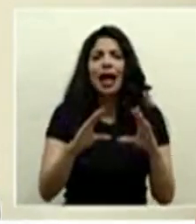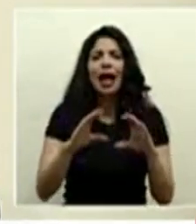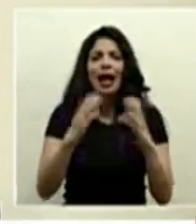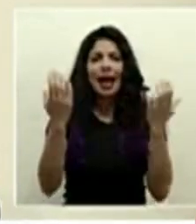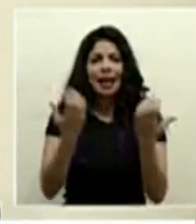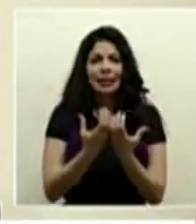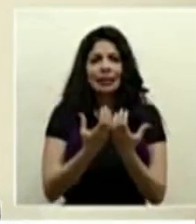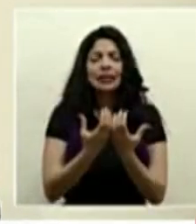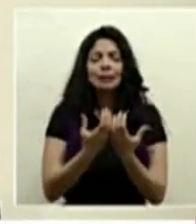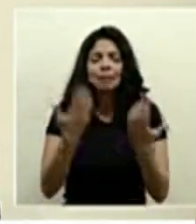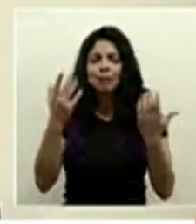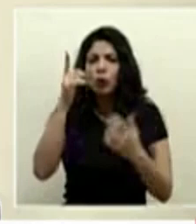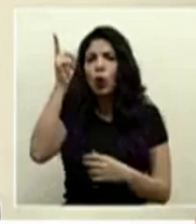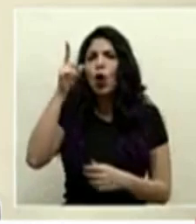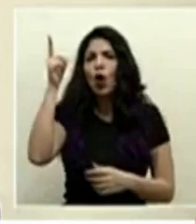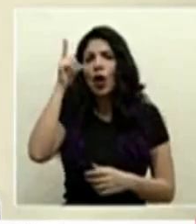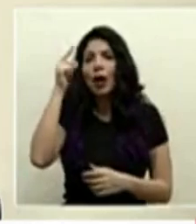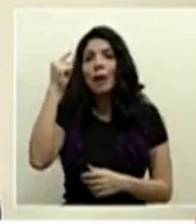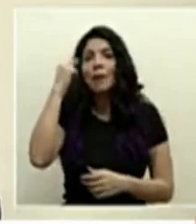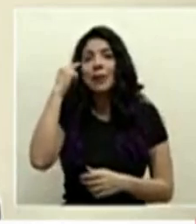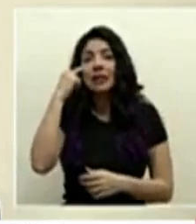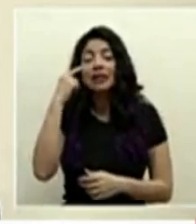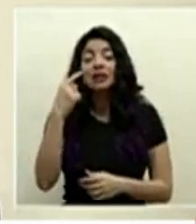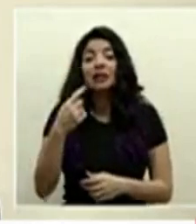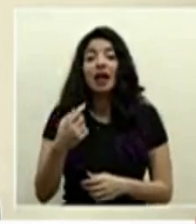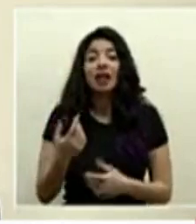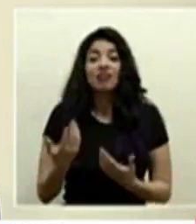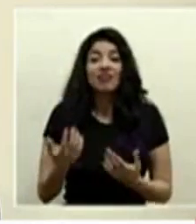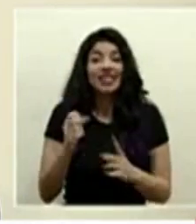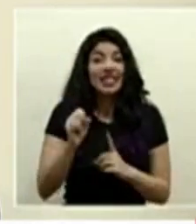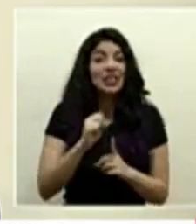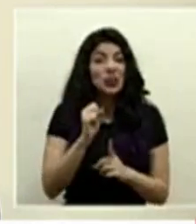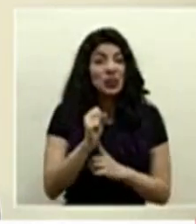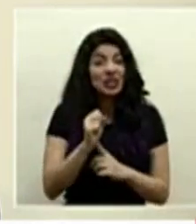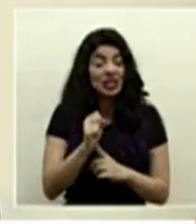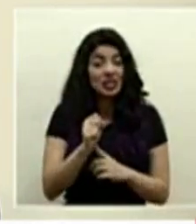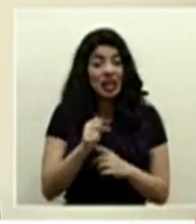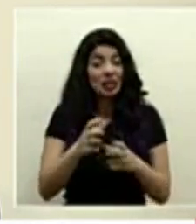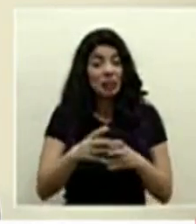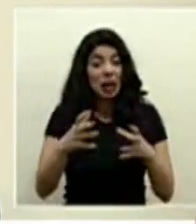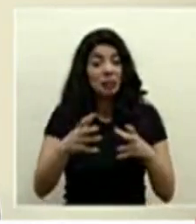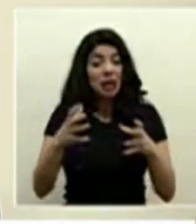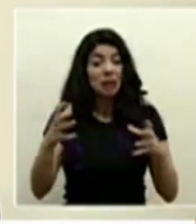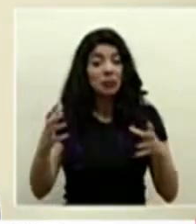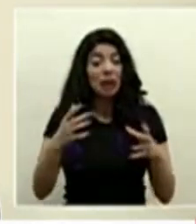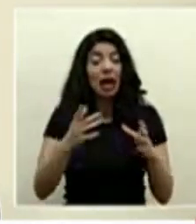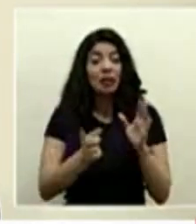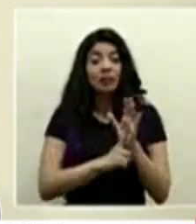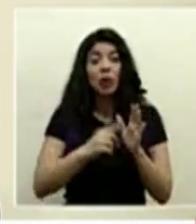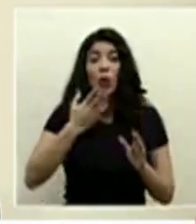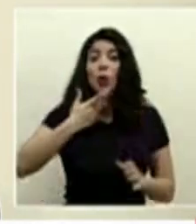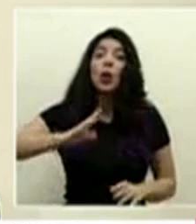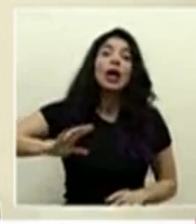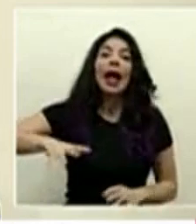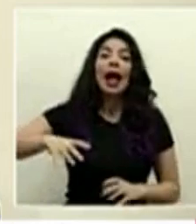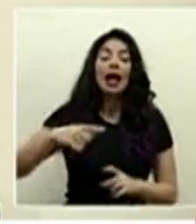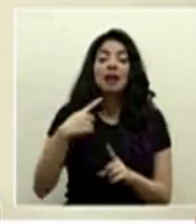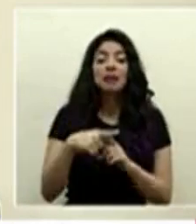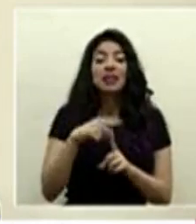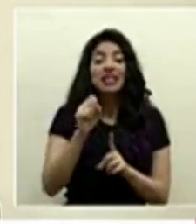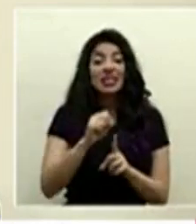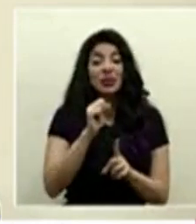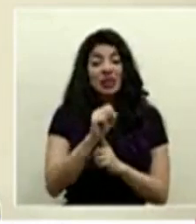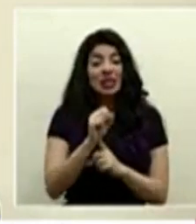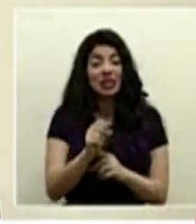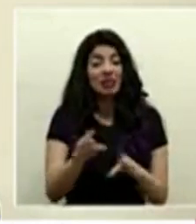es lógico pensar que un escenario donde estamos bien teniendo más cantones en alerta naranja y un escenario donde estamos